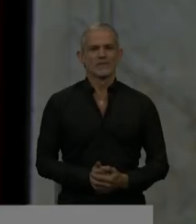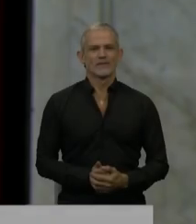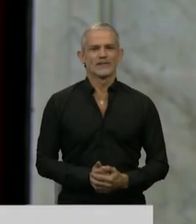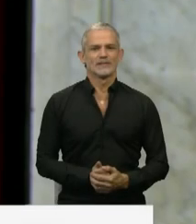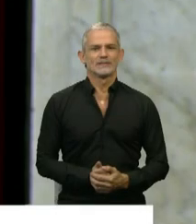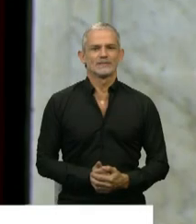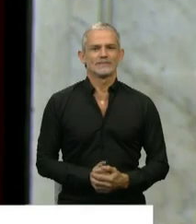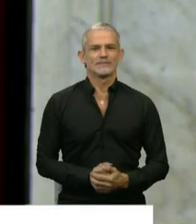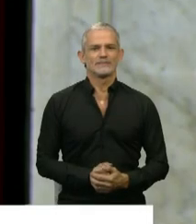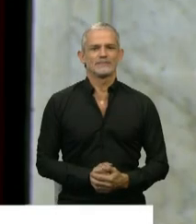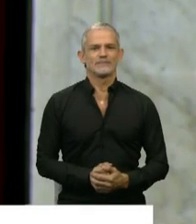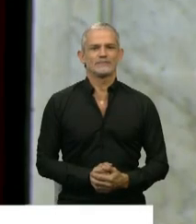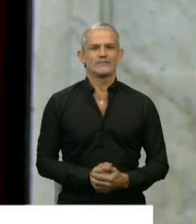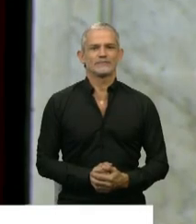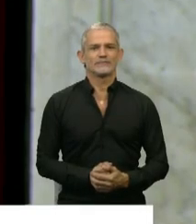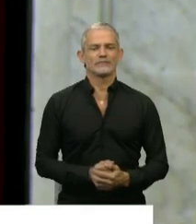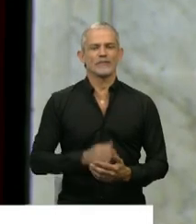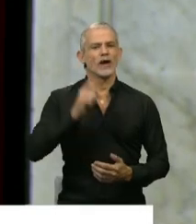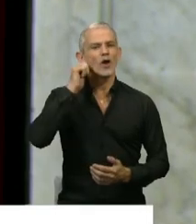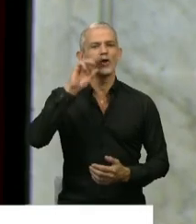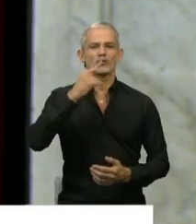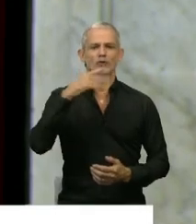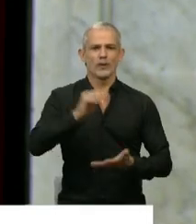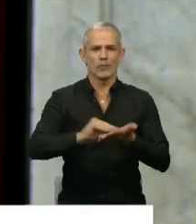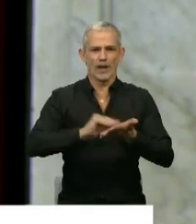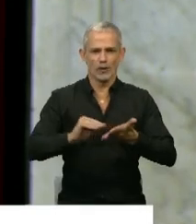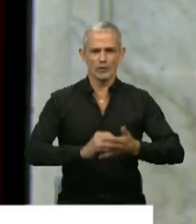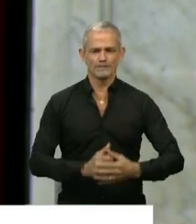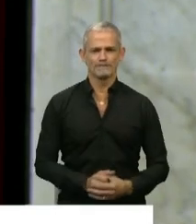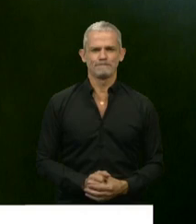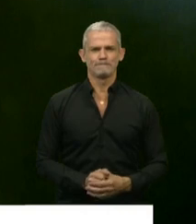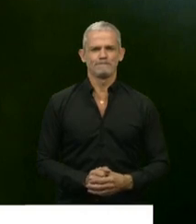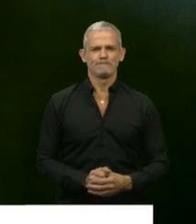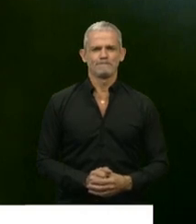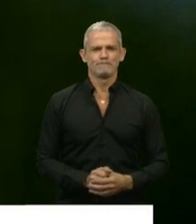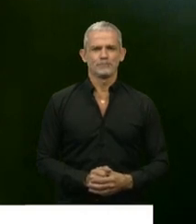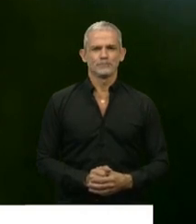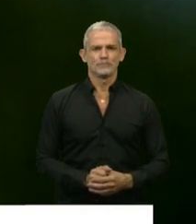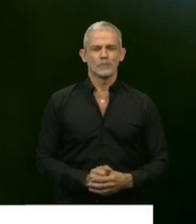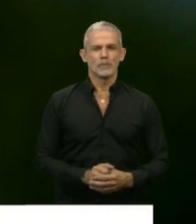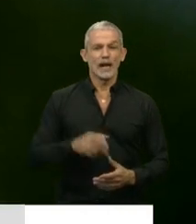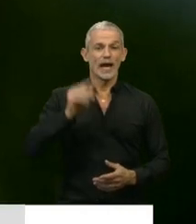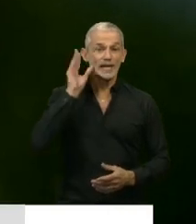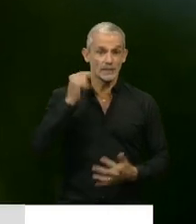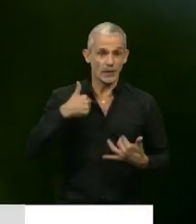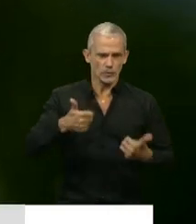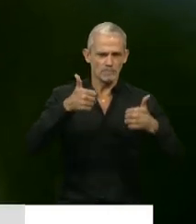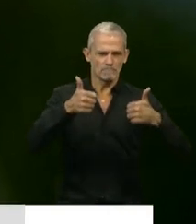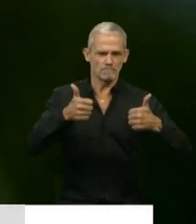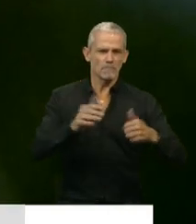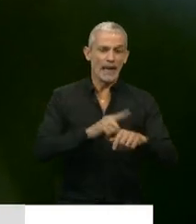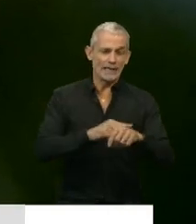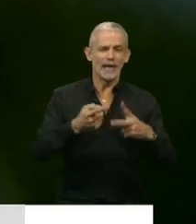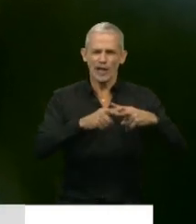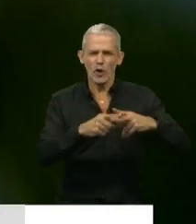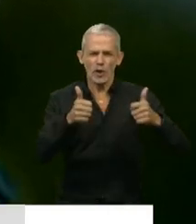Tiene la palabra el diputado Leonardo Grosso. Gracias, Presidente. Ahí se escucha. Estamos bien con la